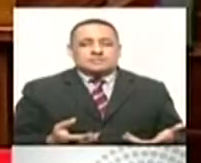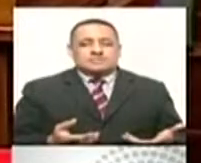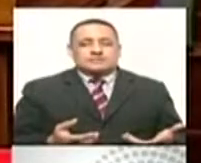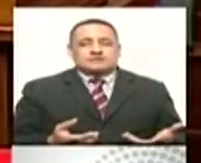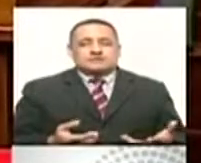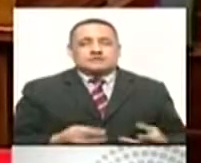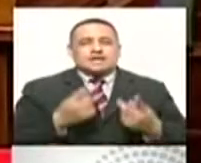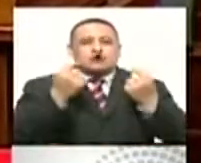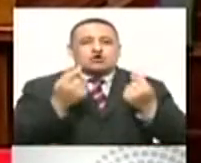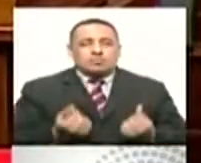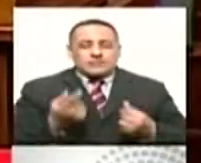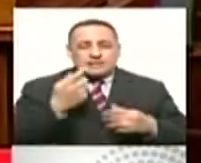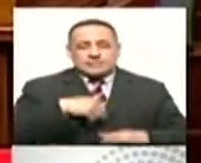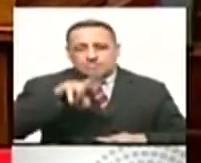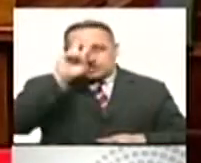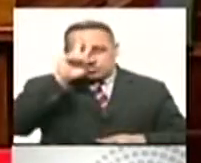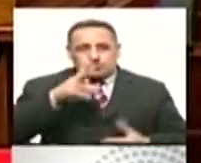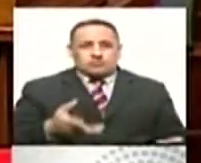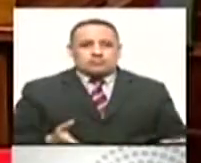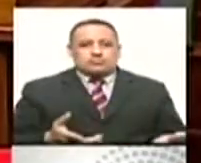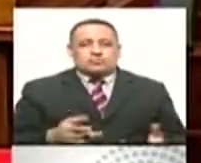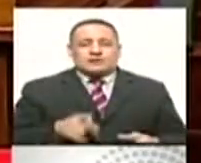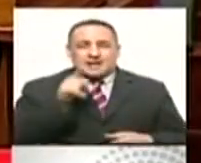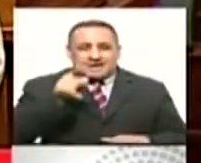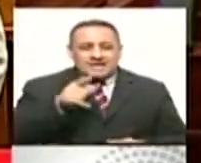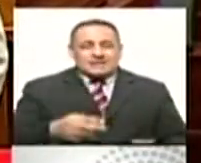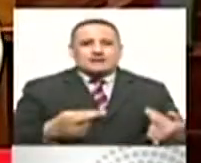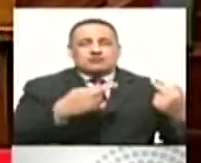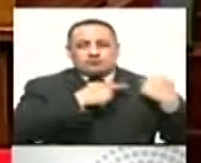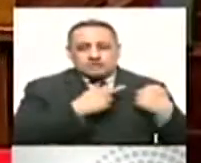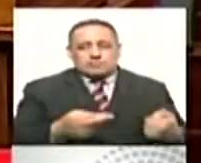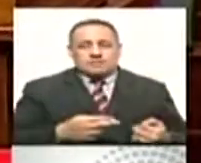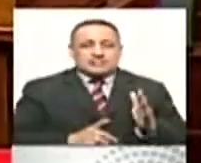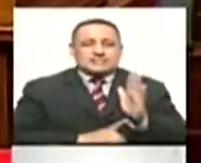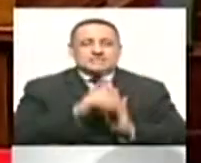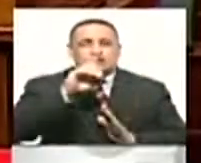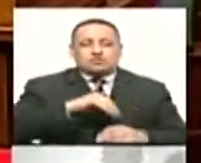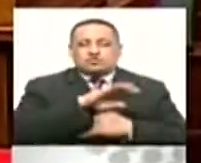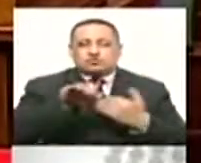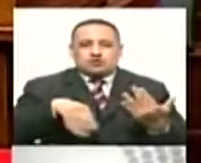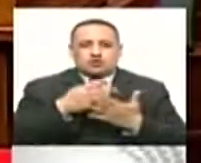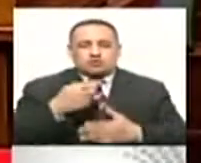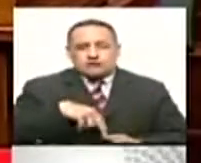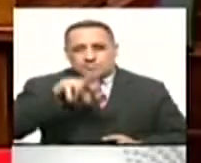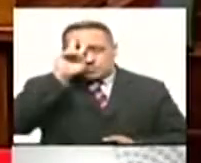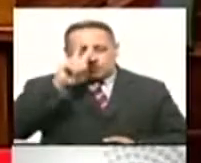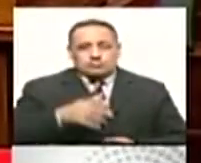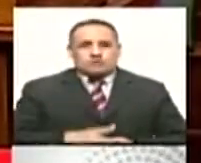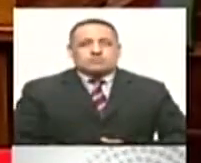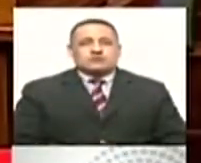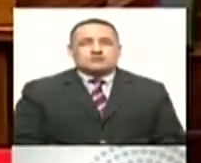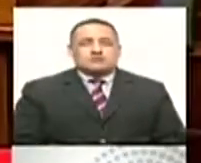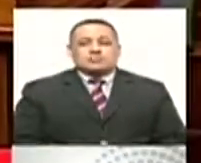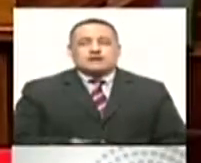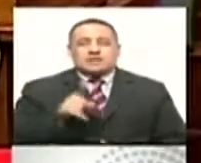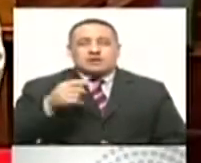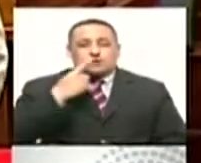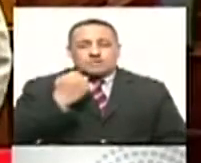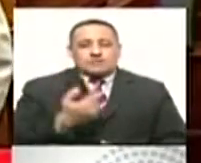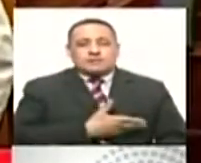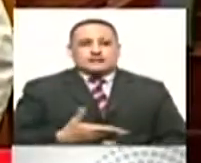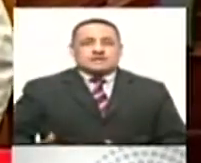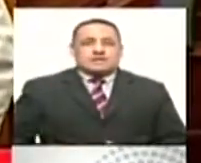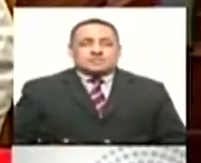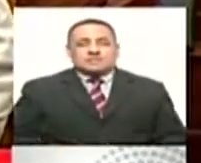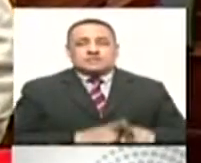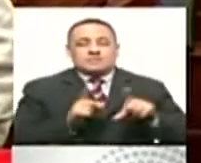importantísimo de una vez empezar a vacunar a nuestros adolescentes. Entonces está el protocolo establecido para que a partir de los